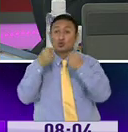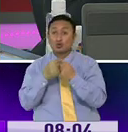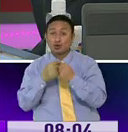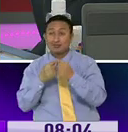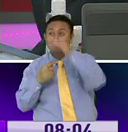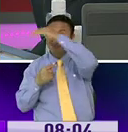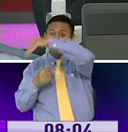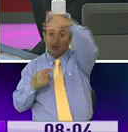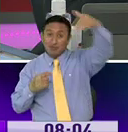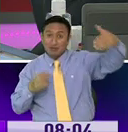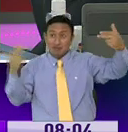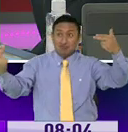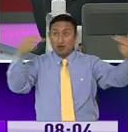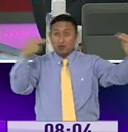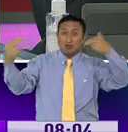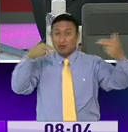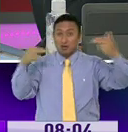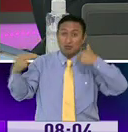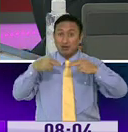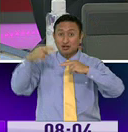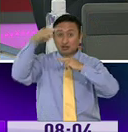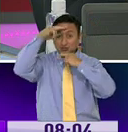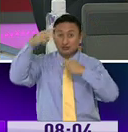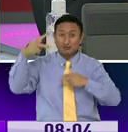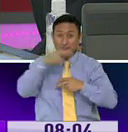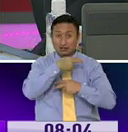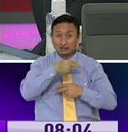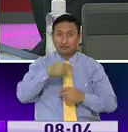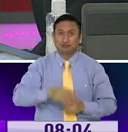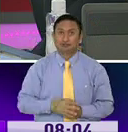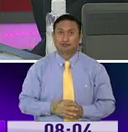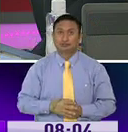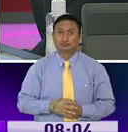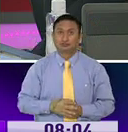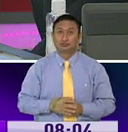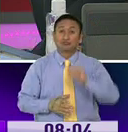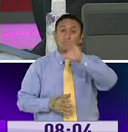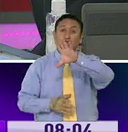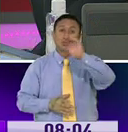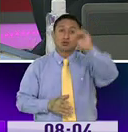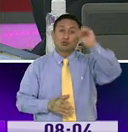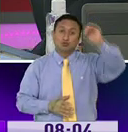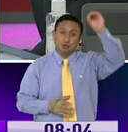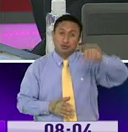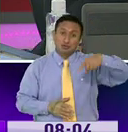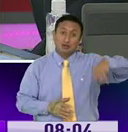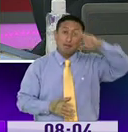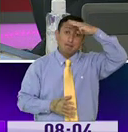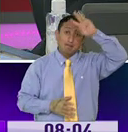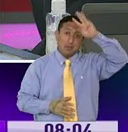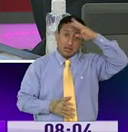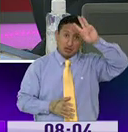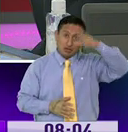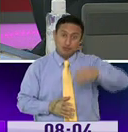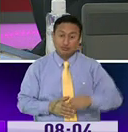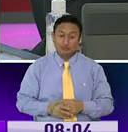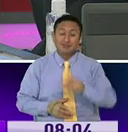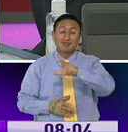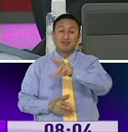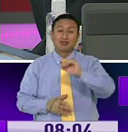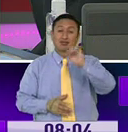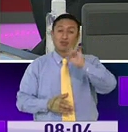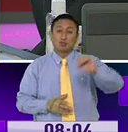dedicados a generar noticias falsas y tratar de crear caos. 50% se generaba de México, solo un 30